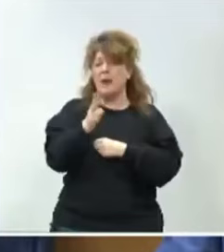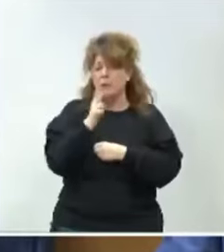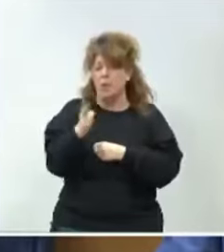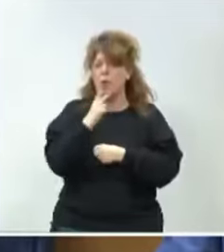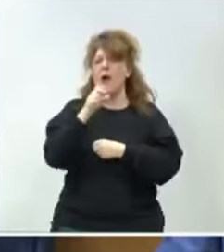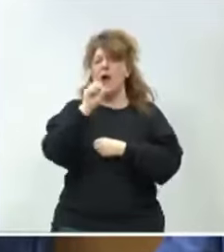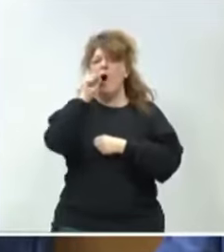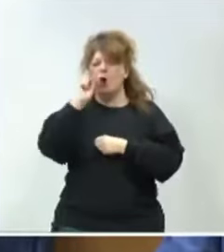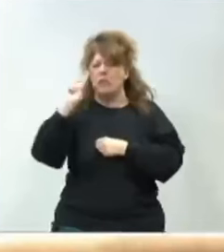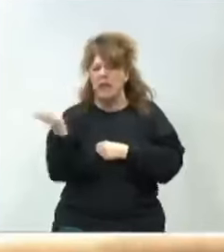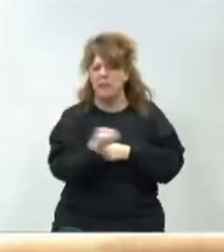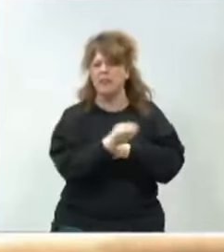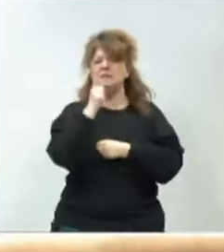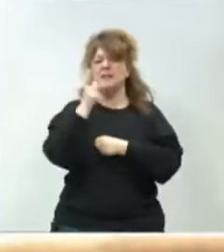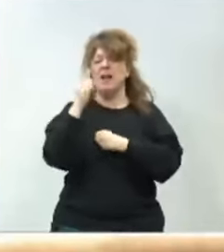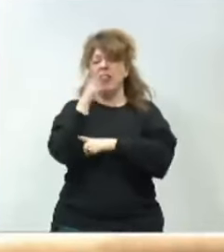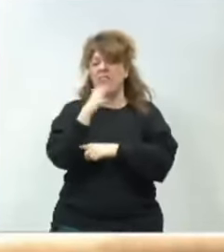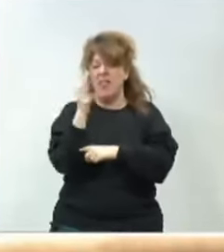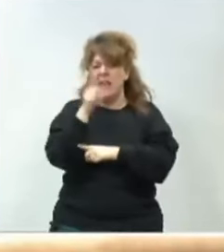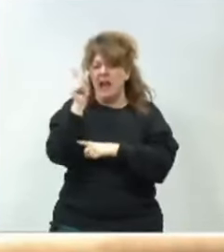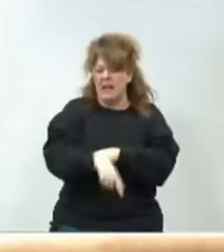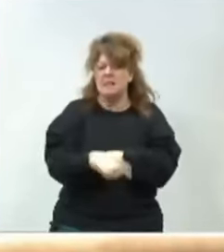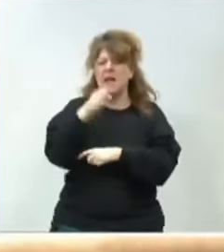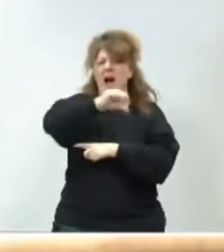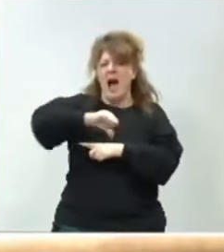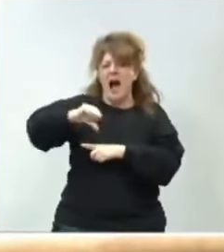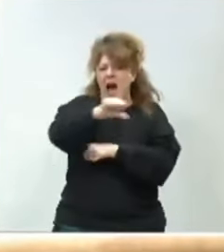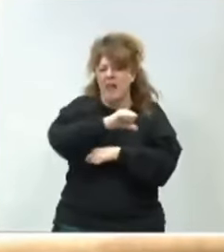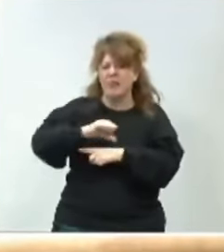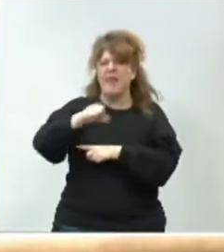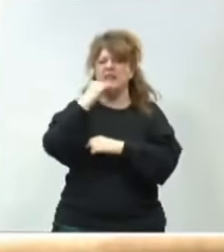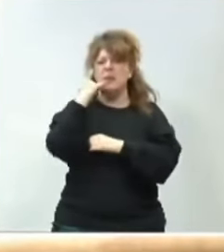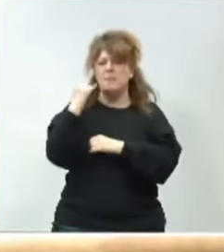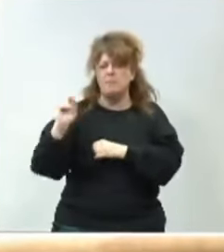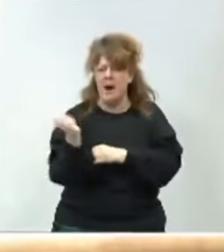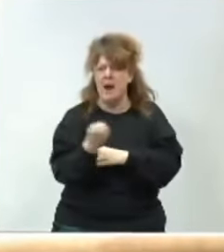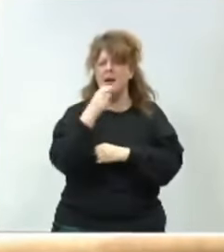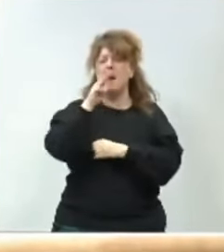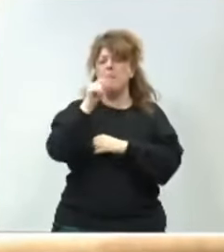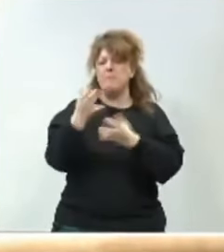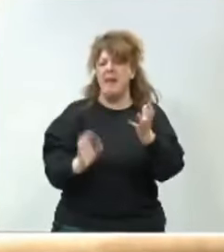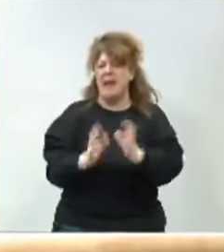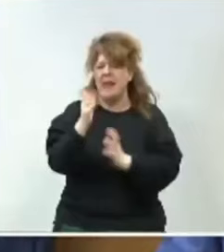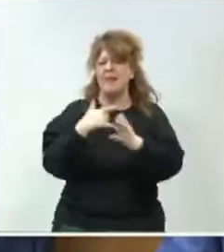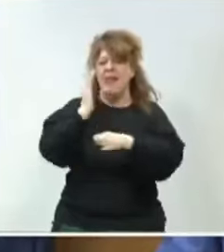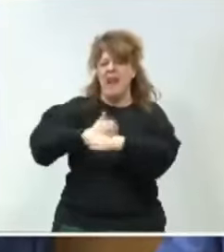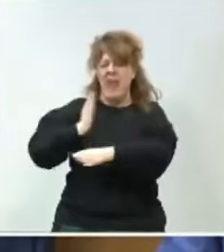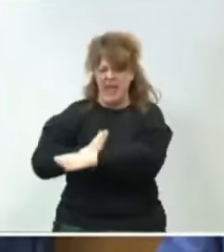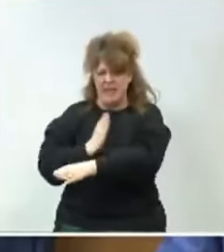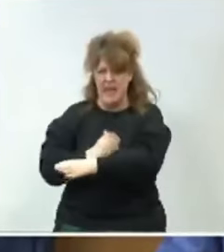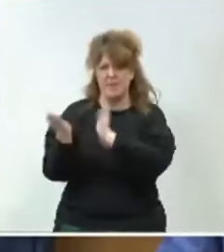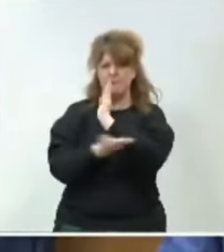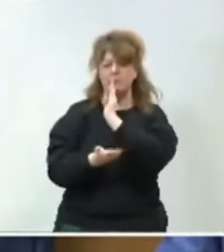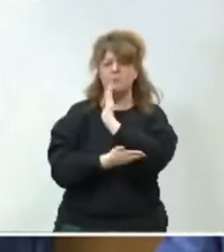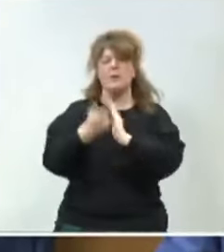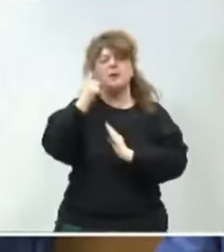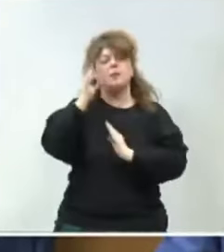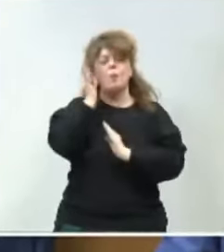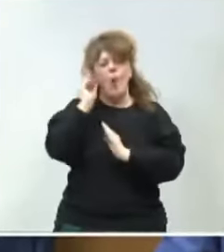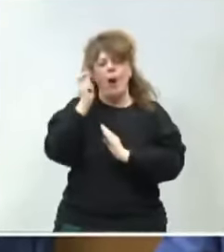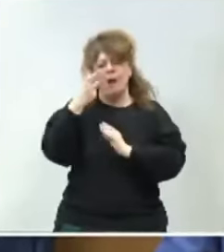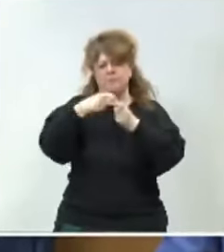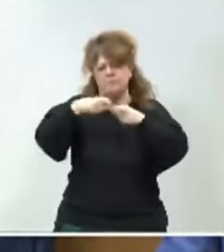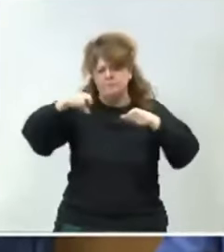de los cereales. Hemos rebajado el IVA del aceite y la pasta, de los pelés, de las friquetas, de la leña, de los productos de higiene femenina,